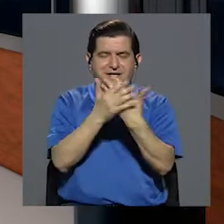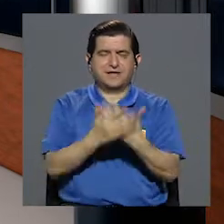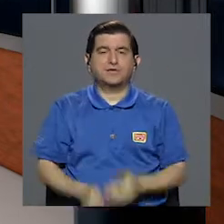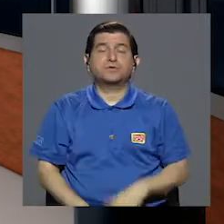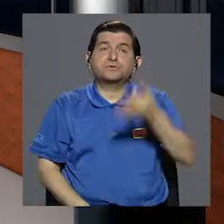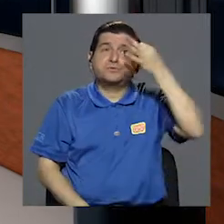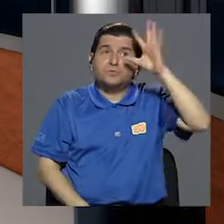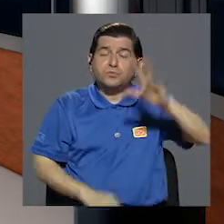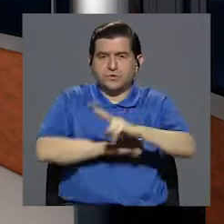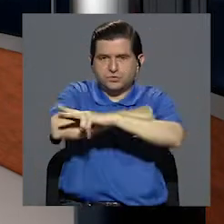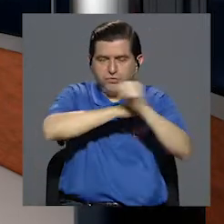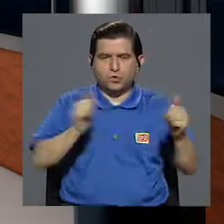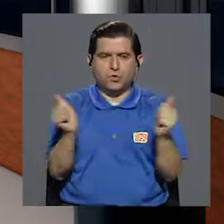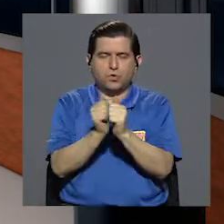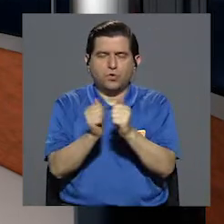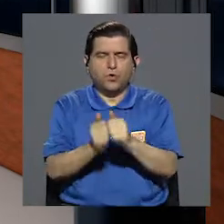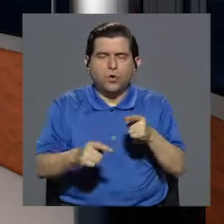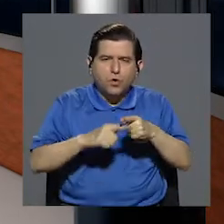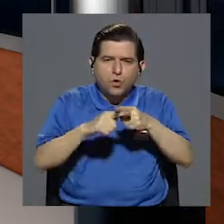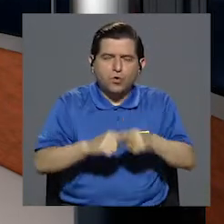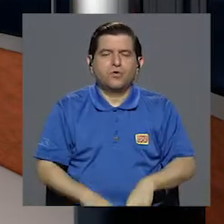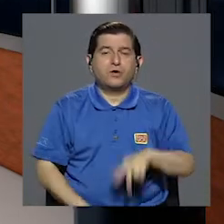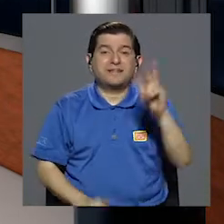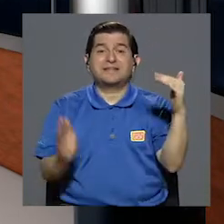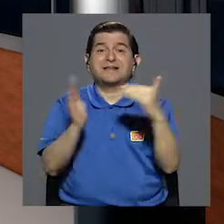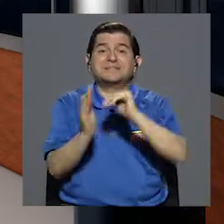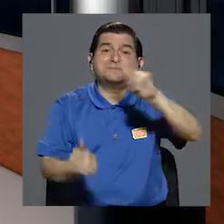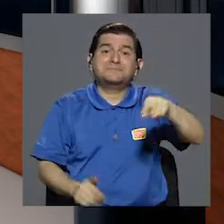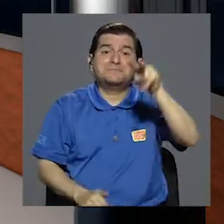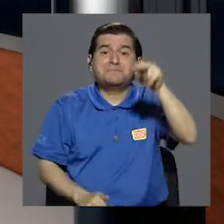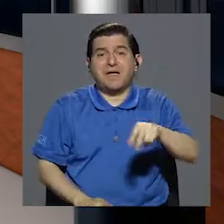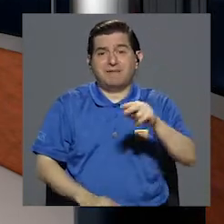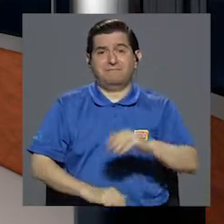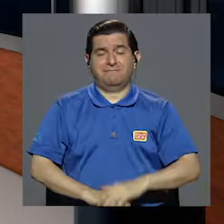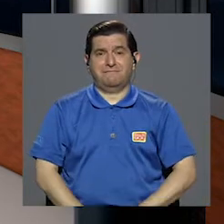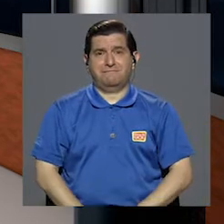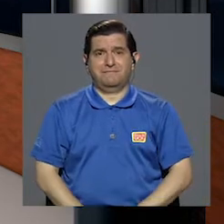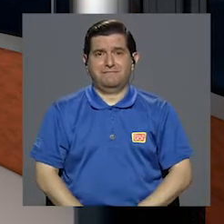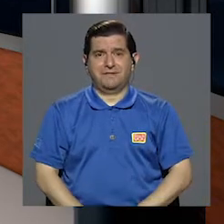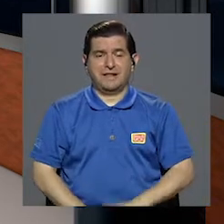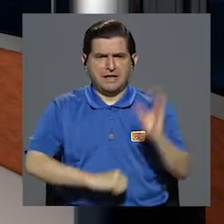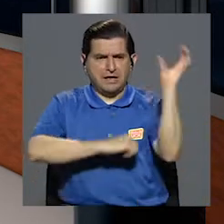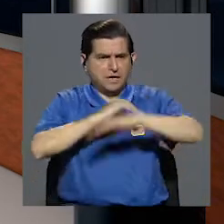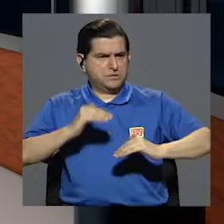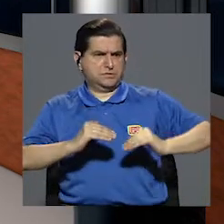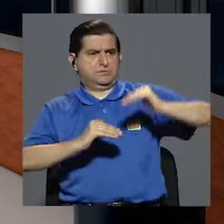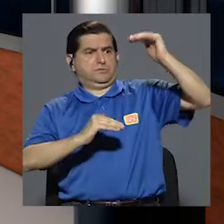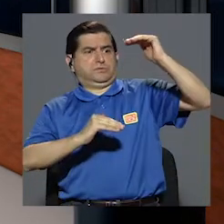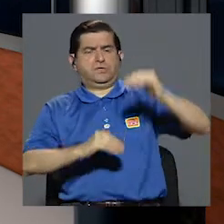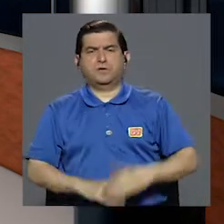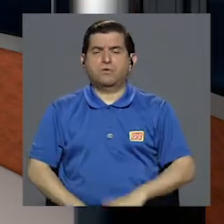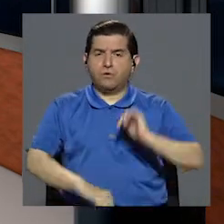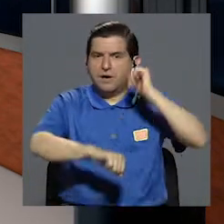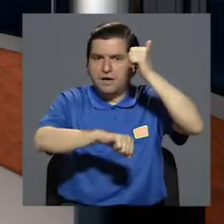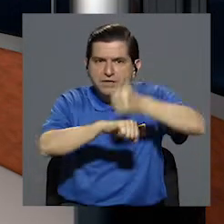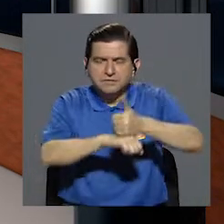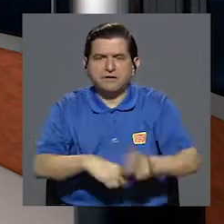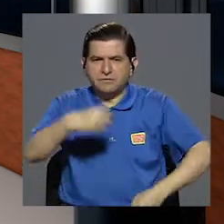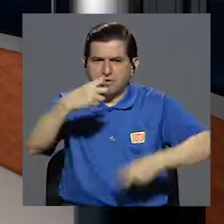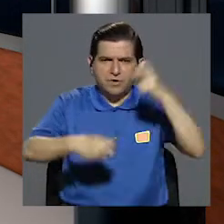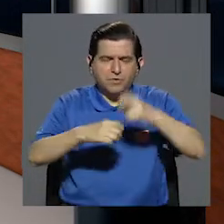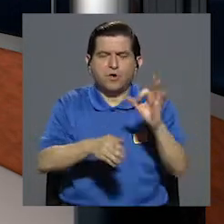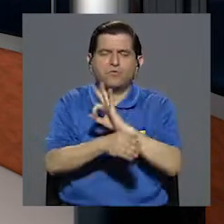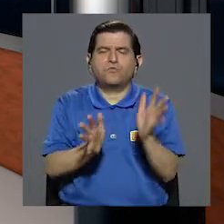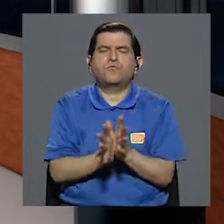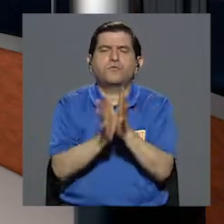años de cárcel por un presunto robo con arma blanca de 3.000 colones. Una pena muy superior a la